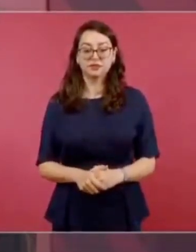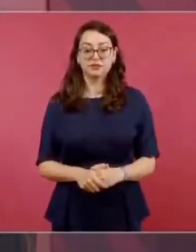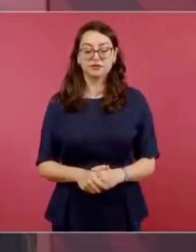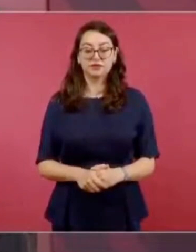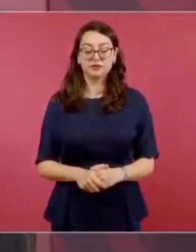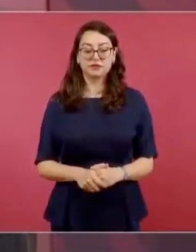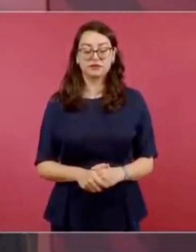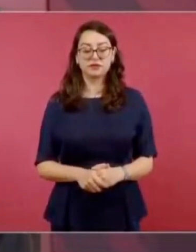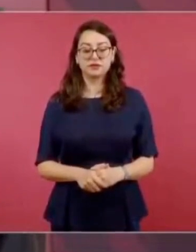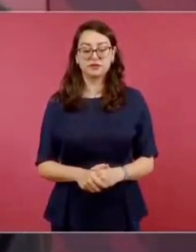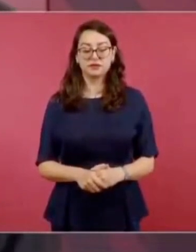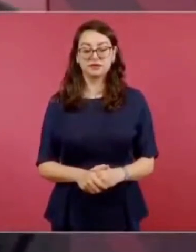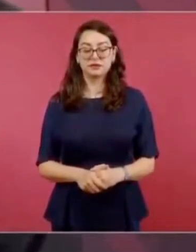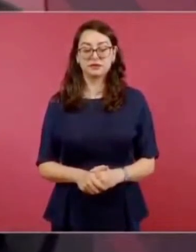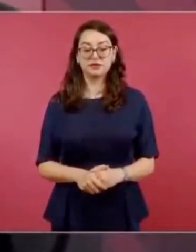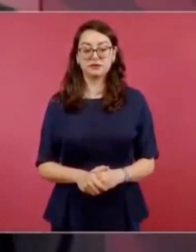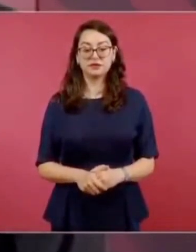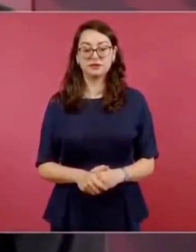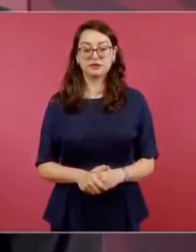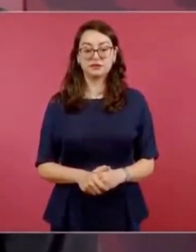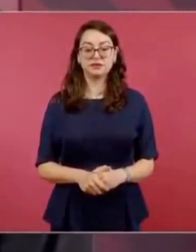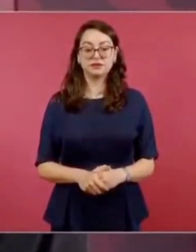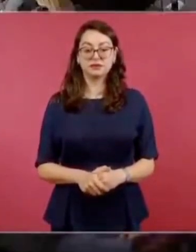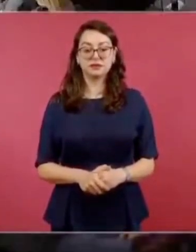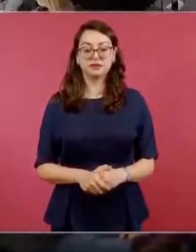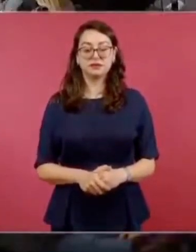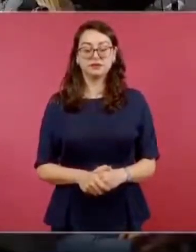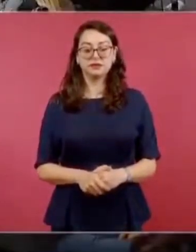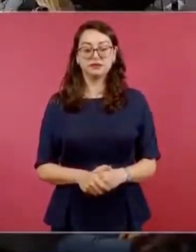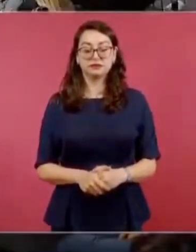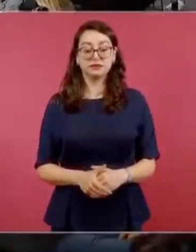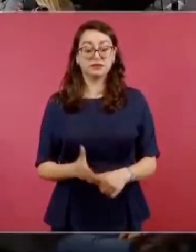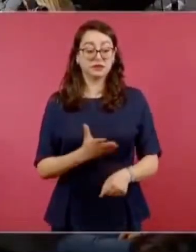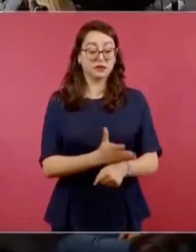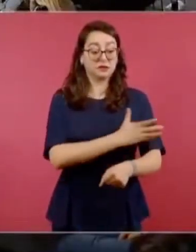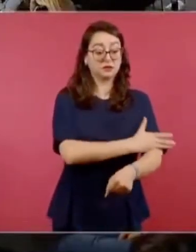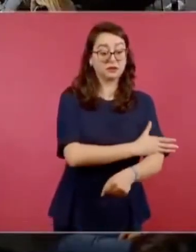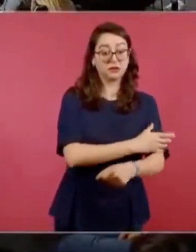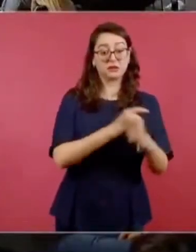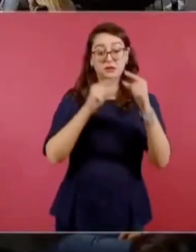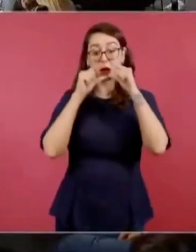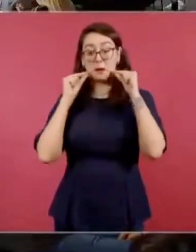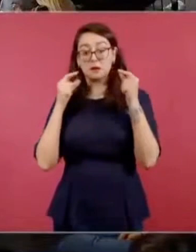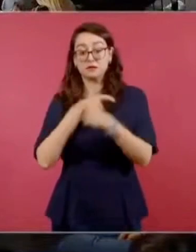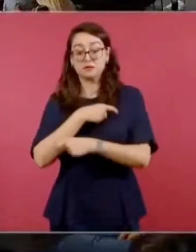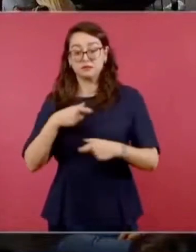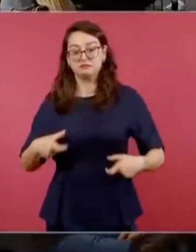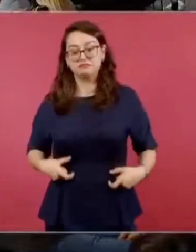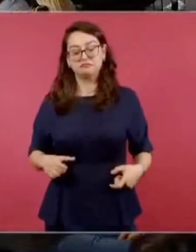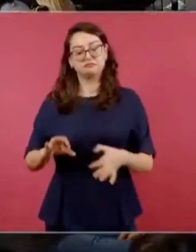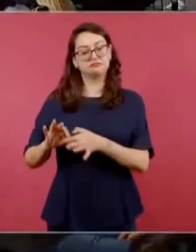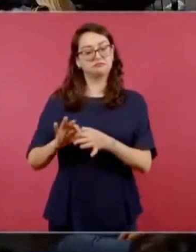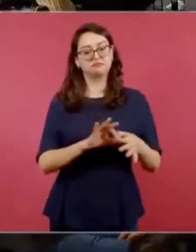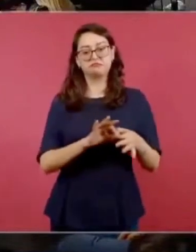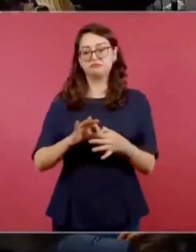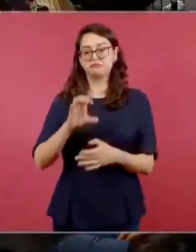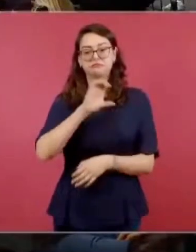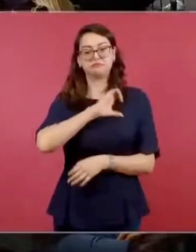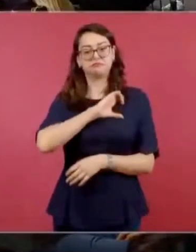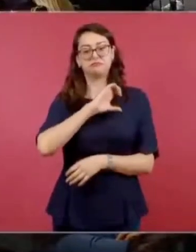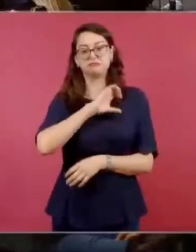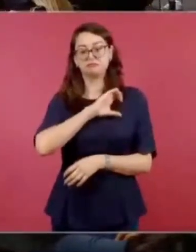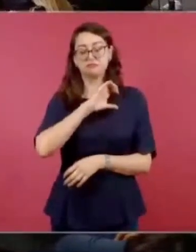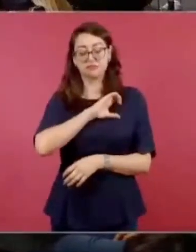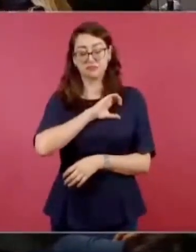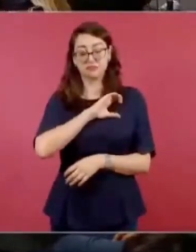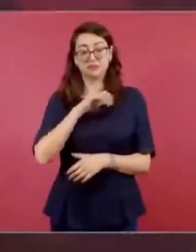Villa siempre le tuvo un profundo afecto a Madero, por eso al ser asesinado el presidente y el